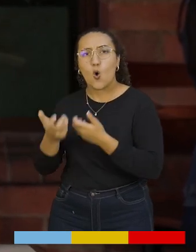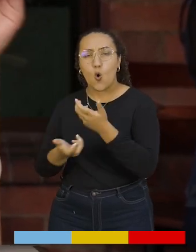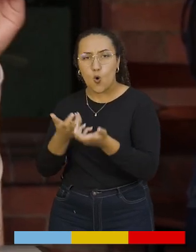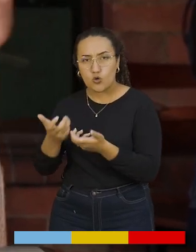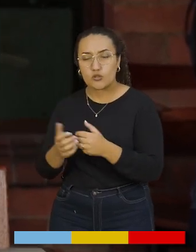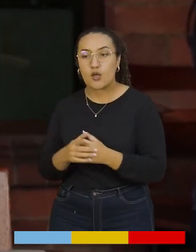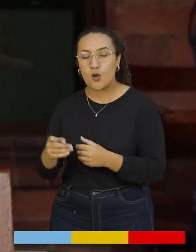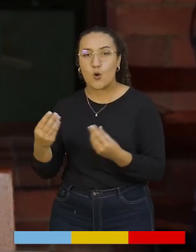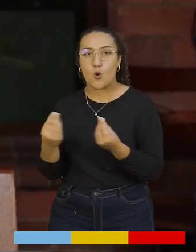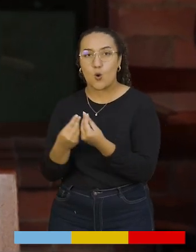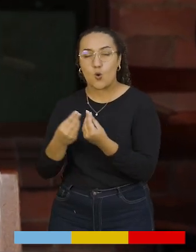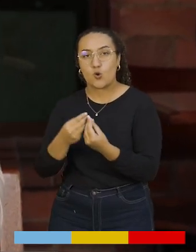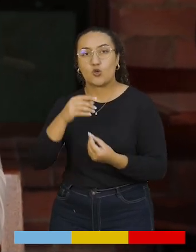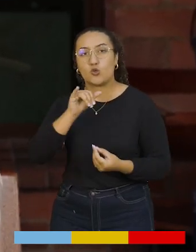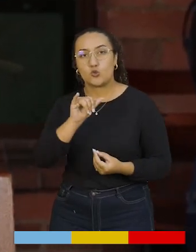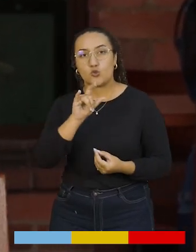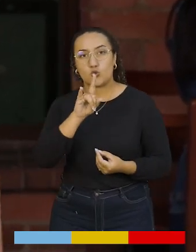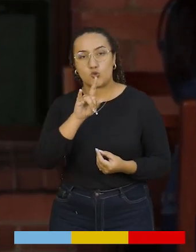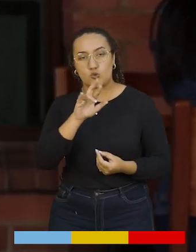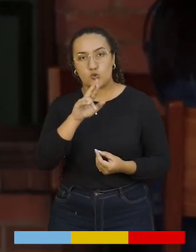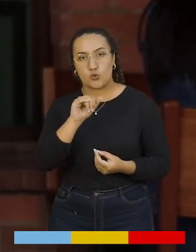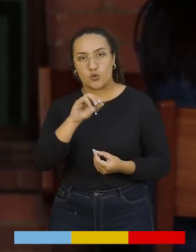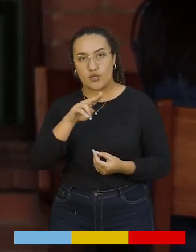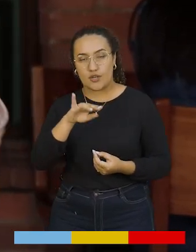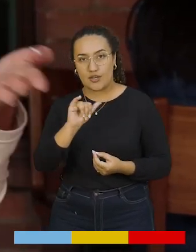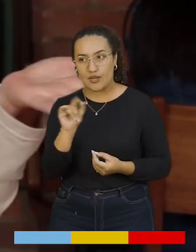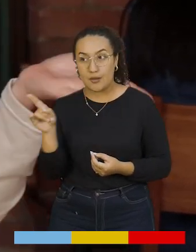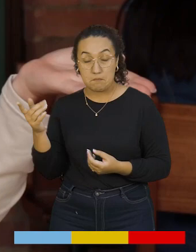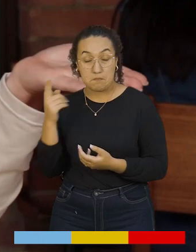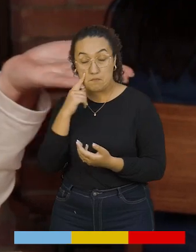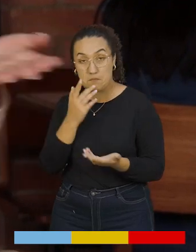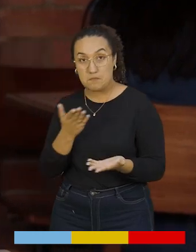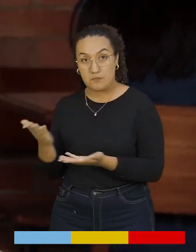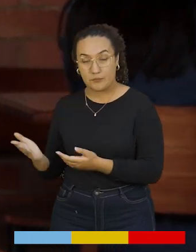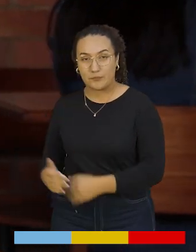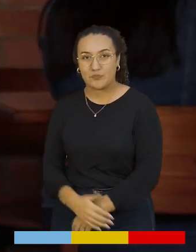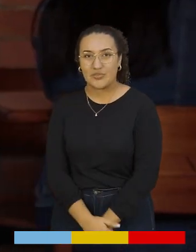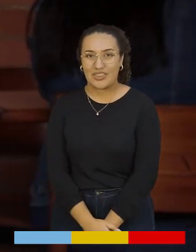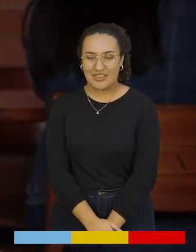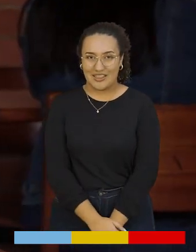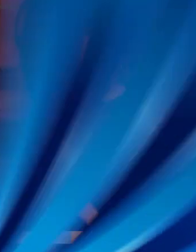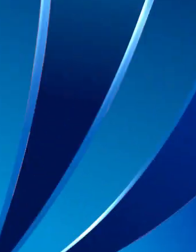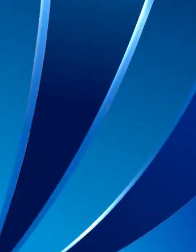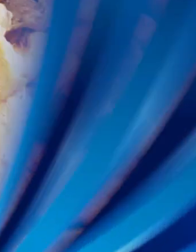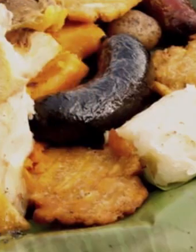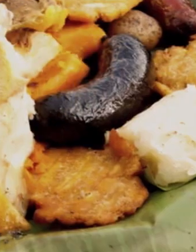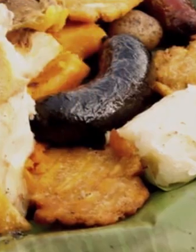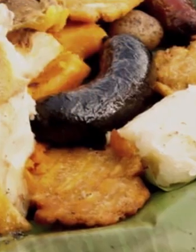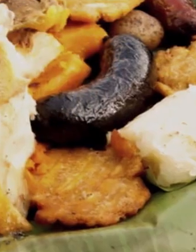magnífico plato. Nuestra compañera Jurani estuvo allí, veamos cómo le fue con su preparación.